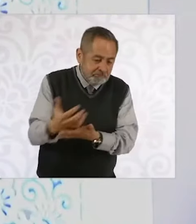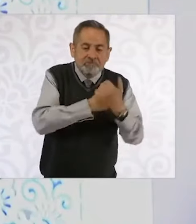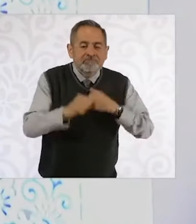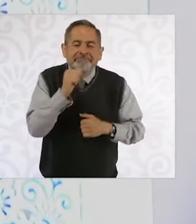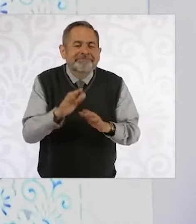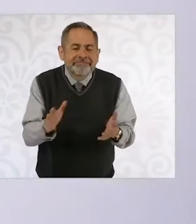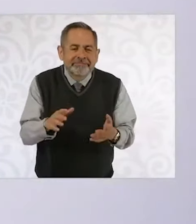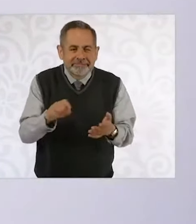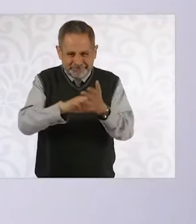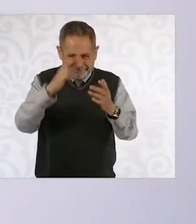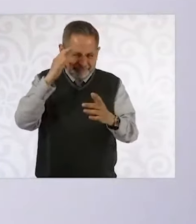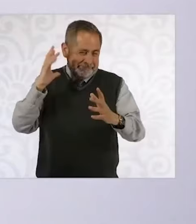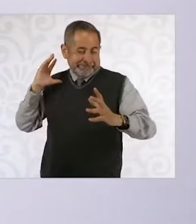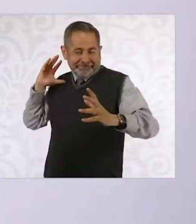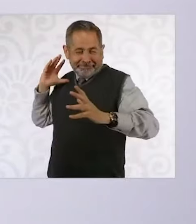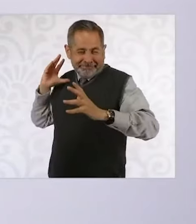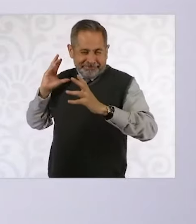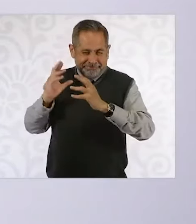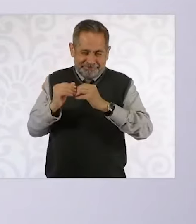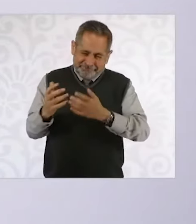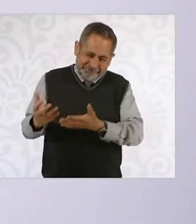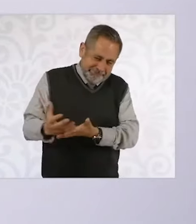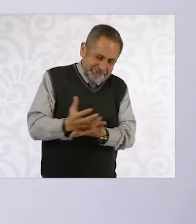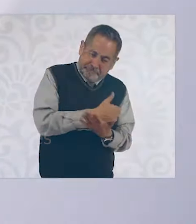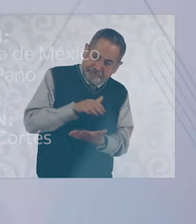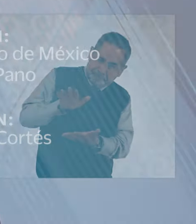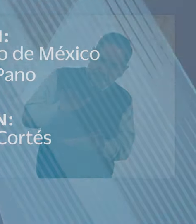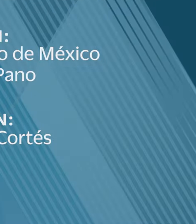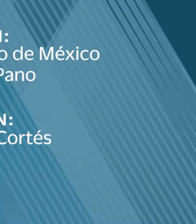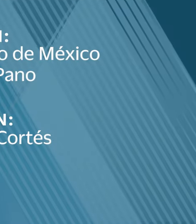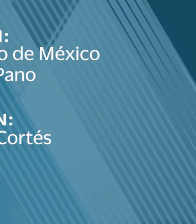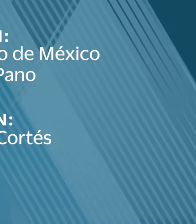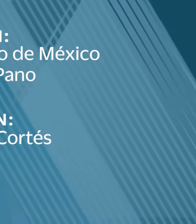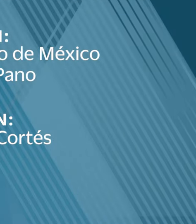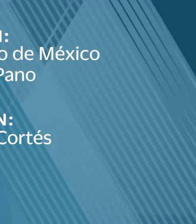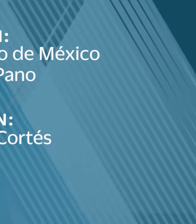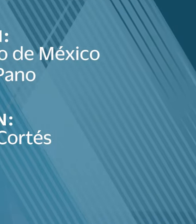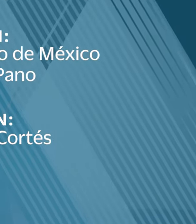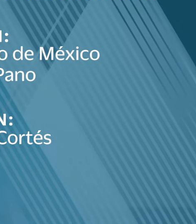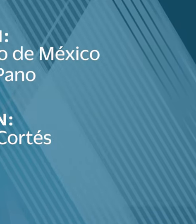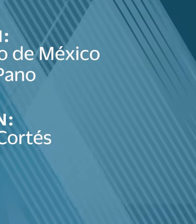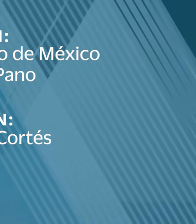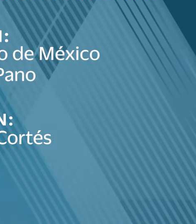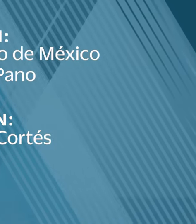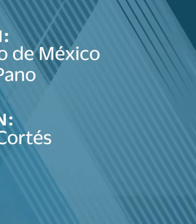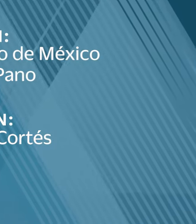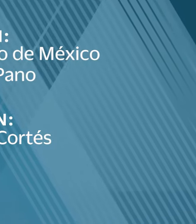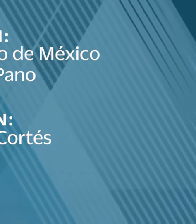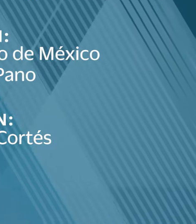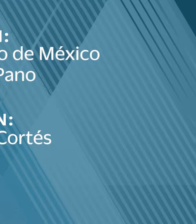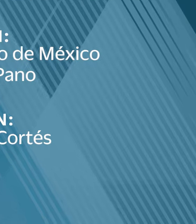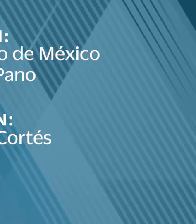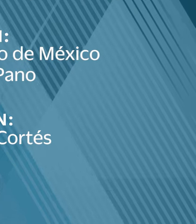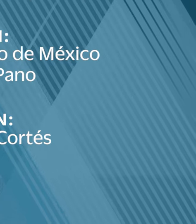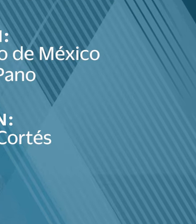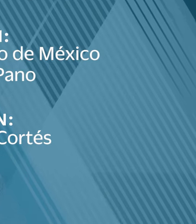retiro es todo lo que se llevan los ministros y ministras cuando se retiran de la Corte, que es